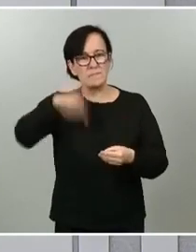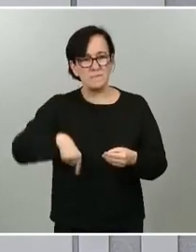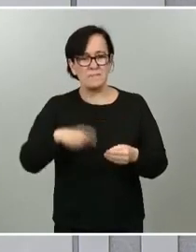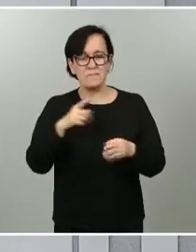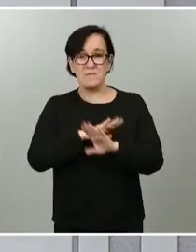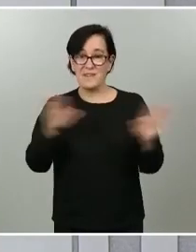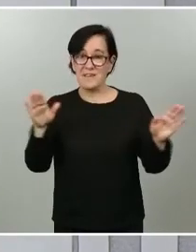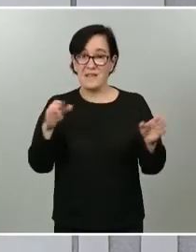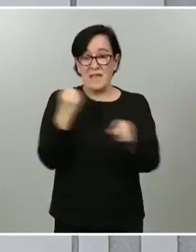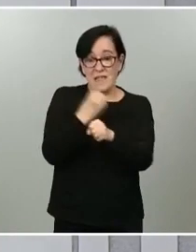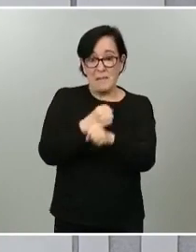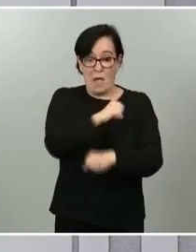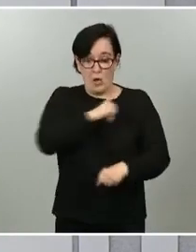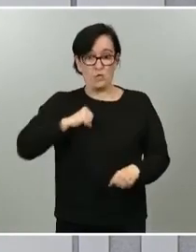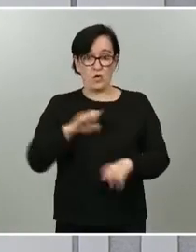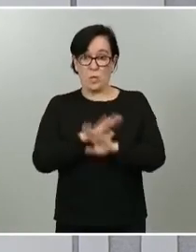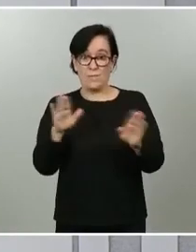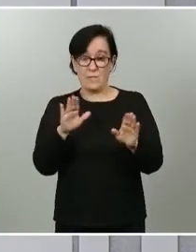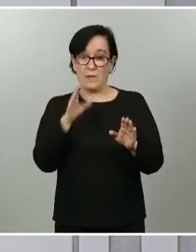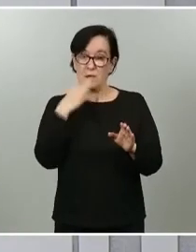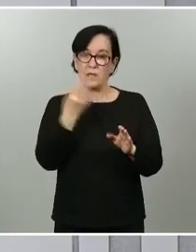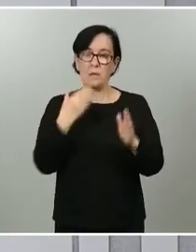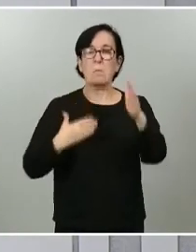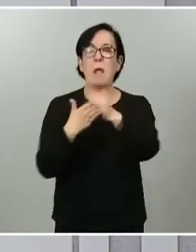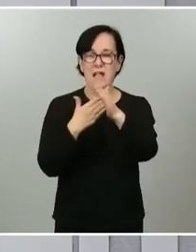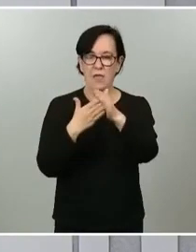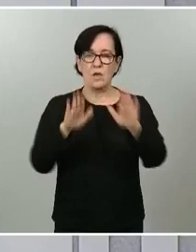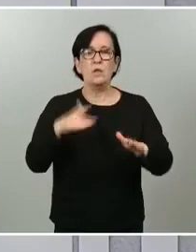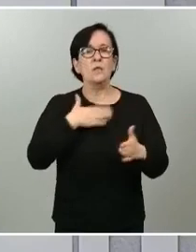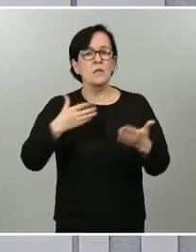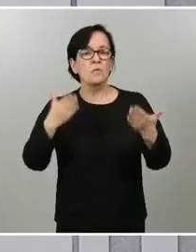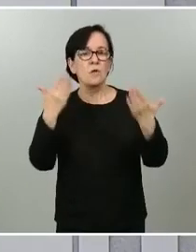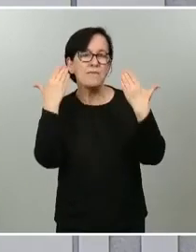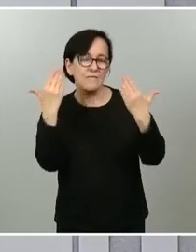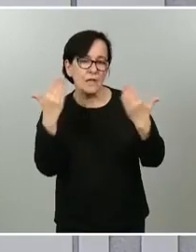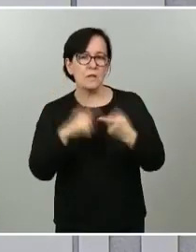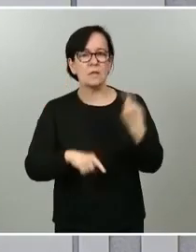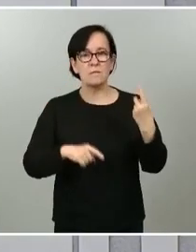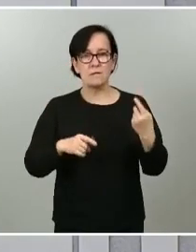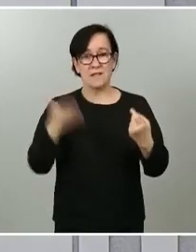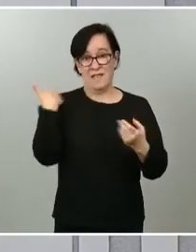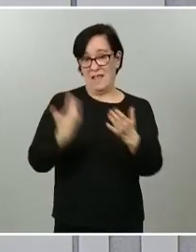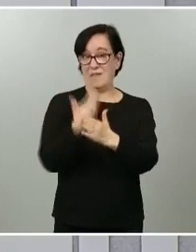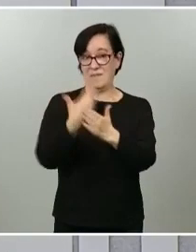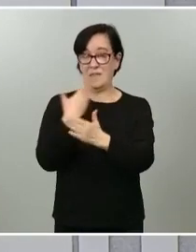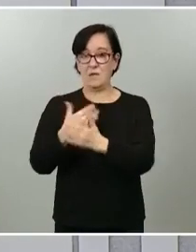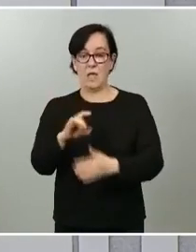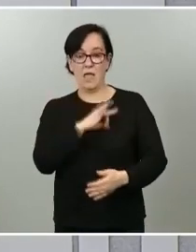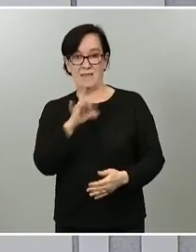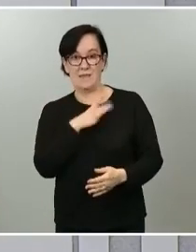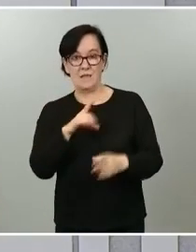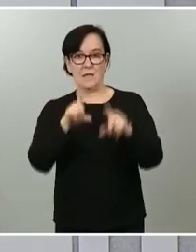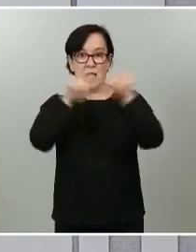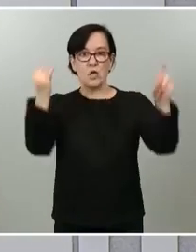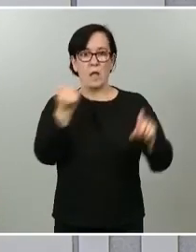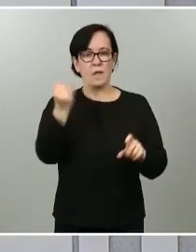de autónomos y, por tanto, queremos felicitar, como hicimos en los pasados días, a sindicatos y empresarios porque están